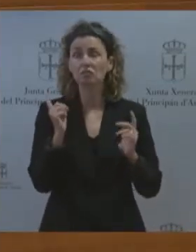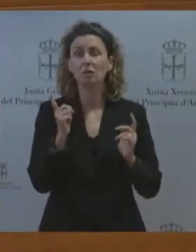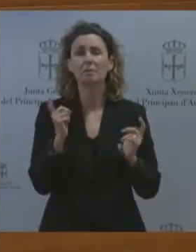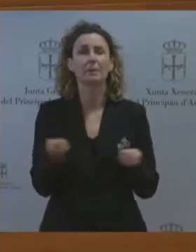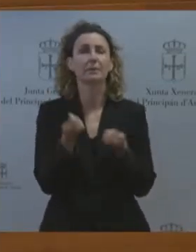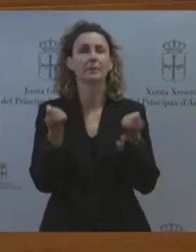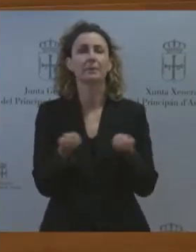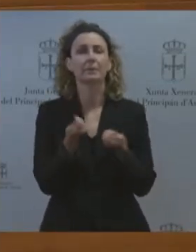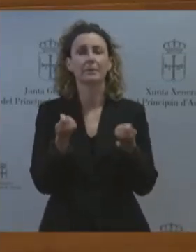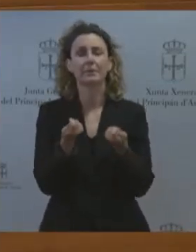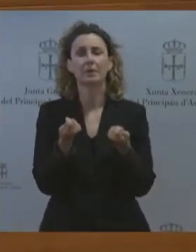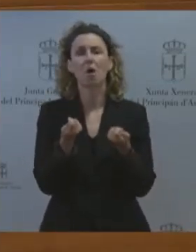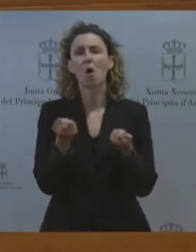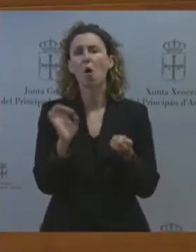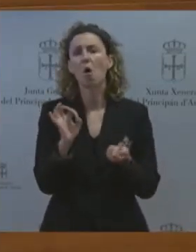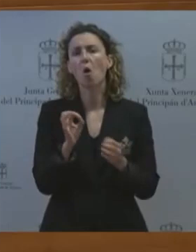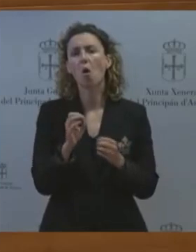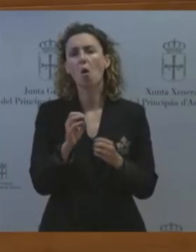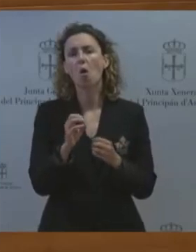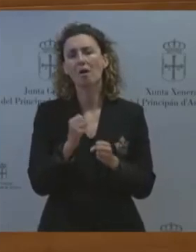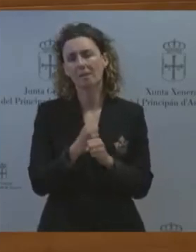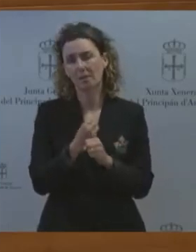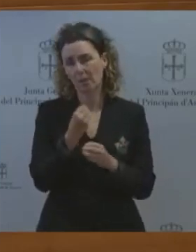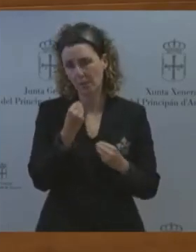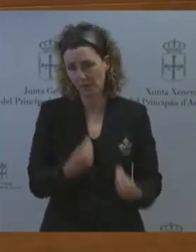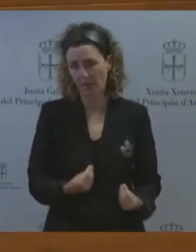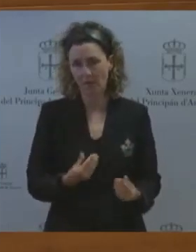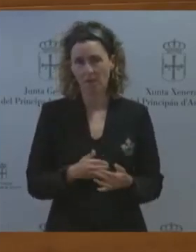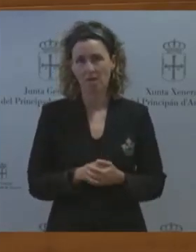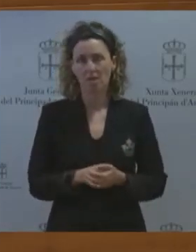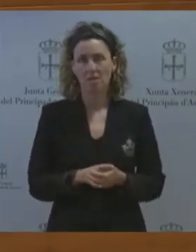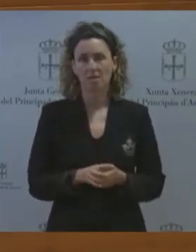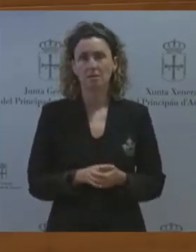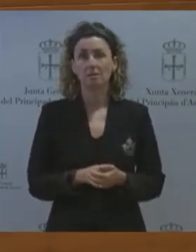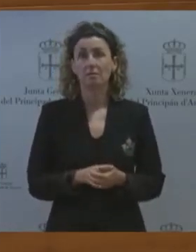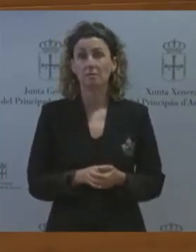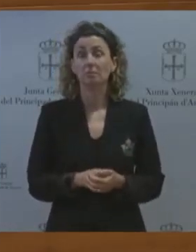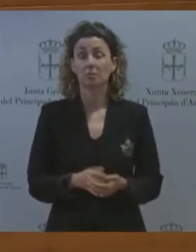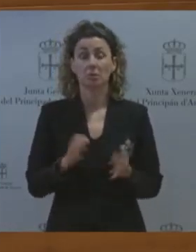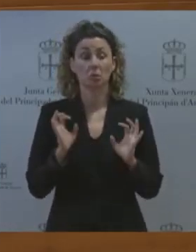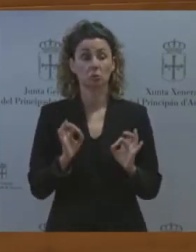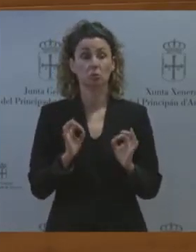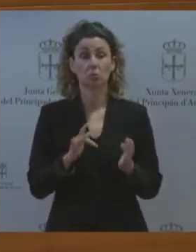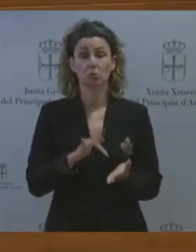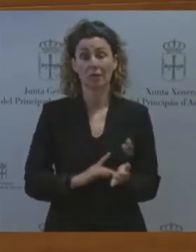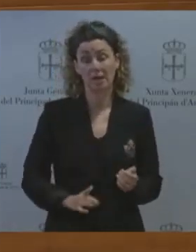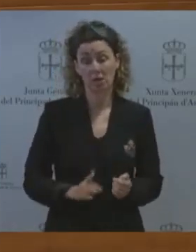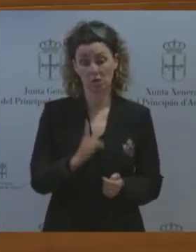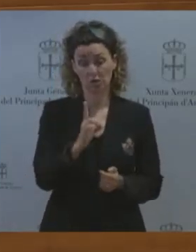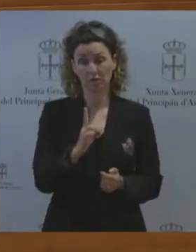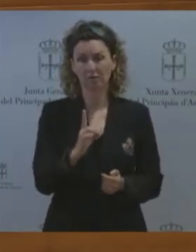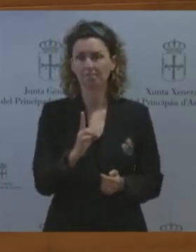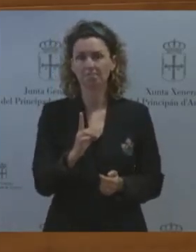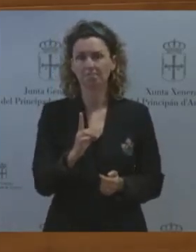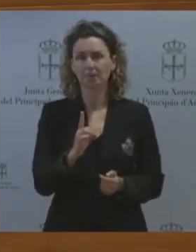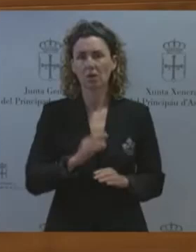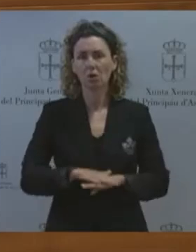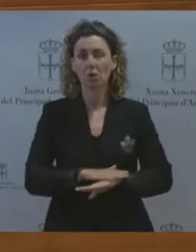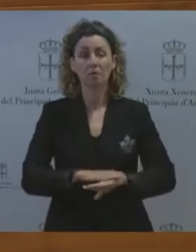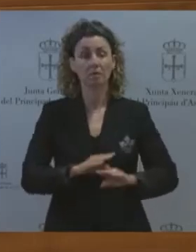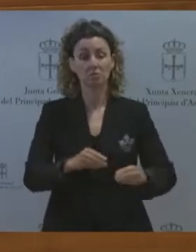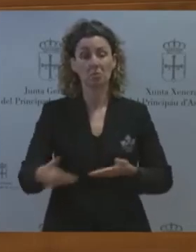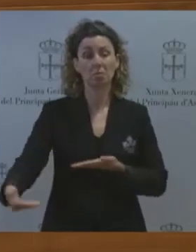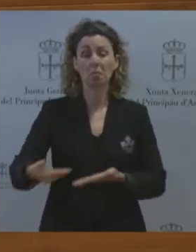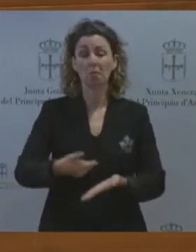prensa versus eficacia porque por ejemplo para el corredor atlántico su gobierno no ha hecho ninguna solicitud de financiación europea a un